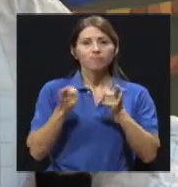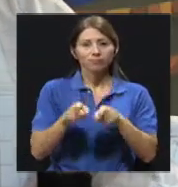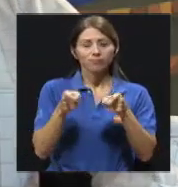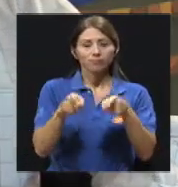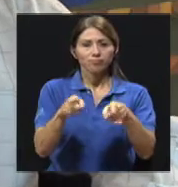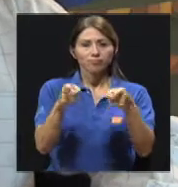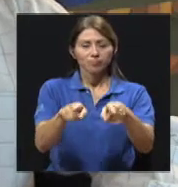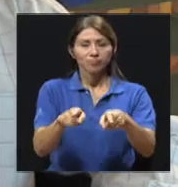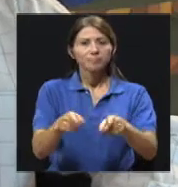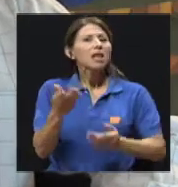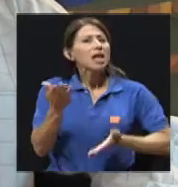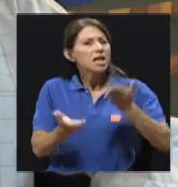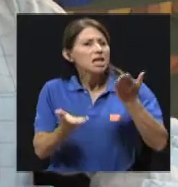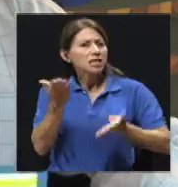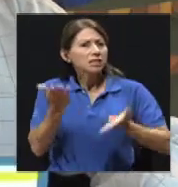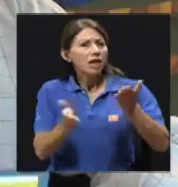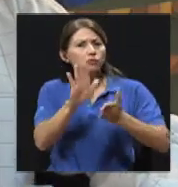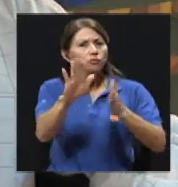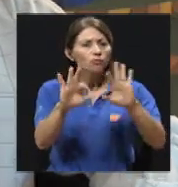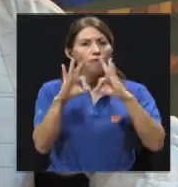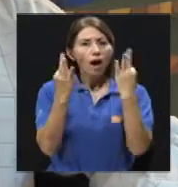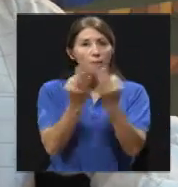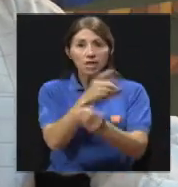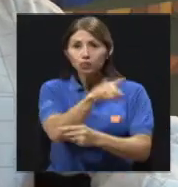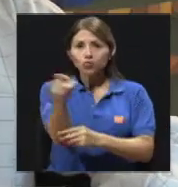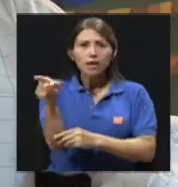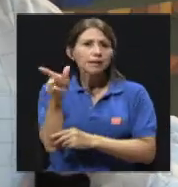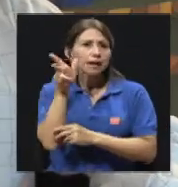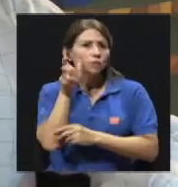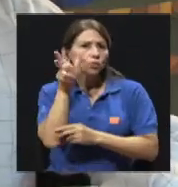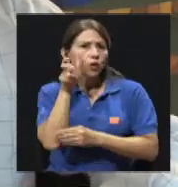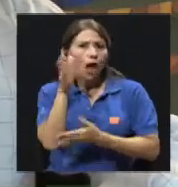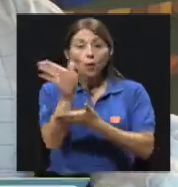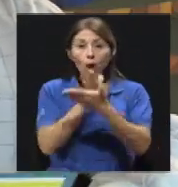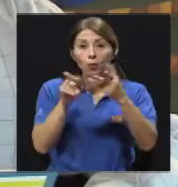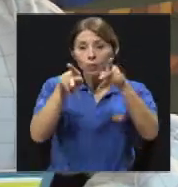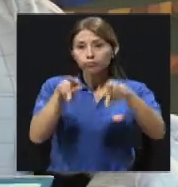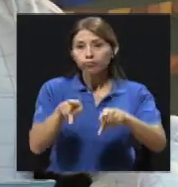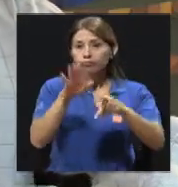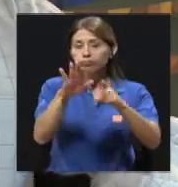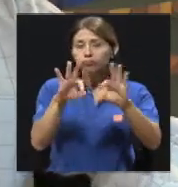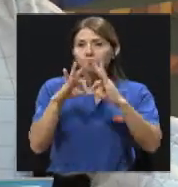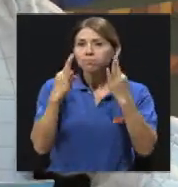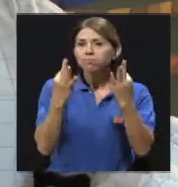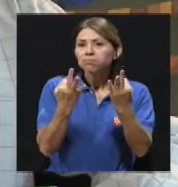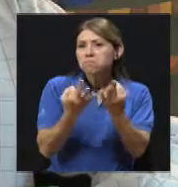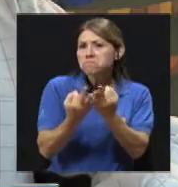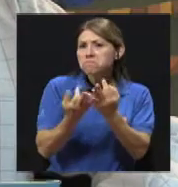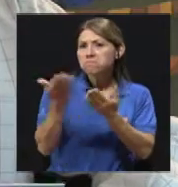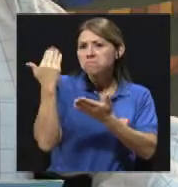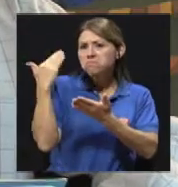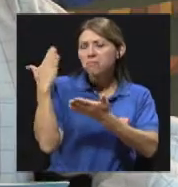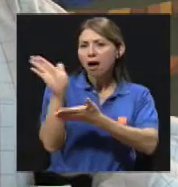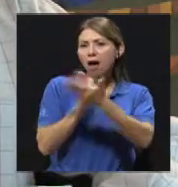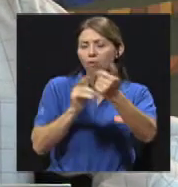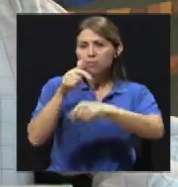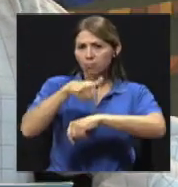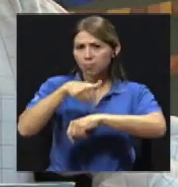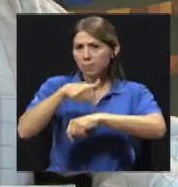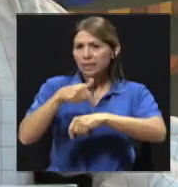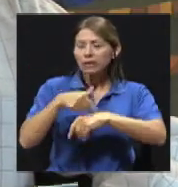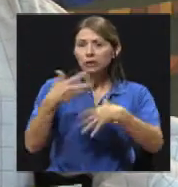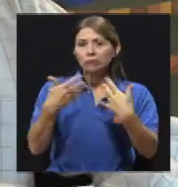Quizás ustedes en sus familias han escuchado que tienen familiares que en algún momento se han visto